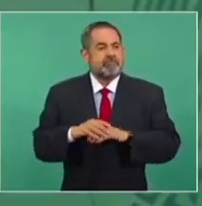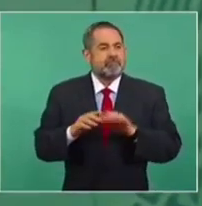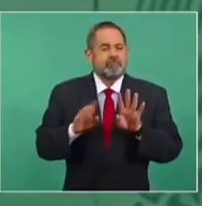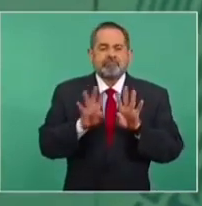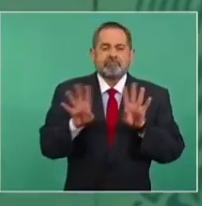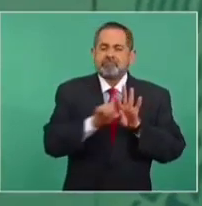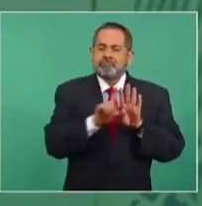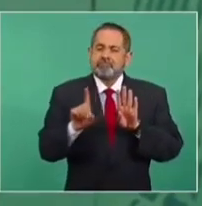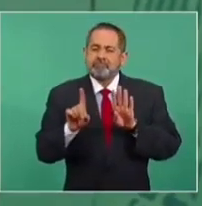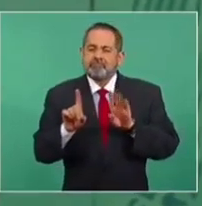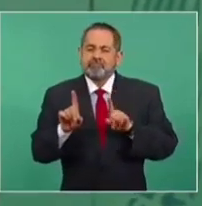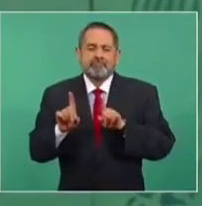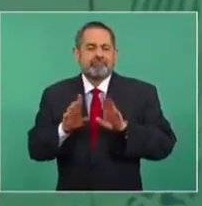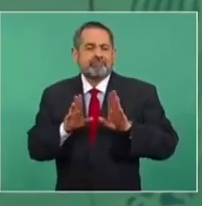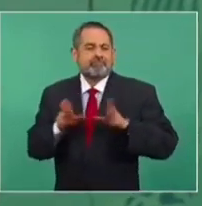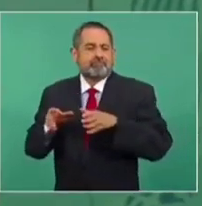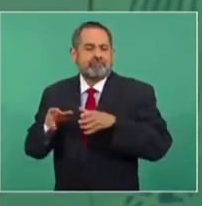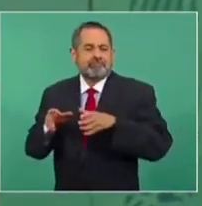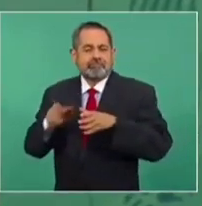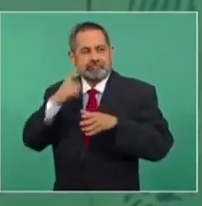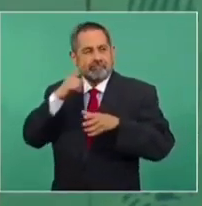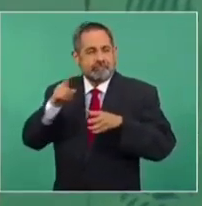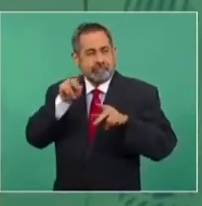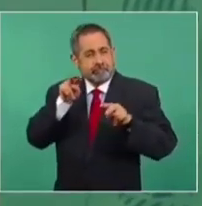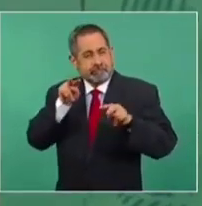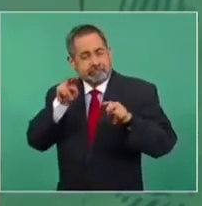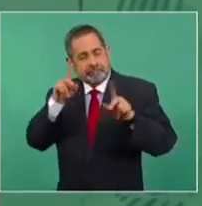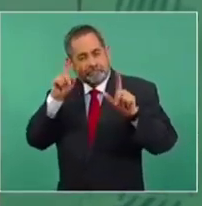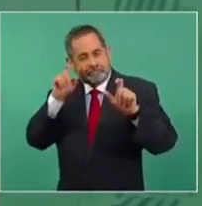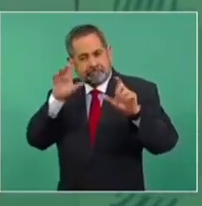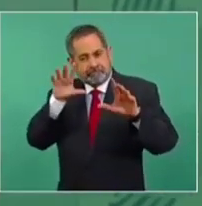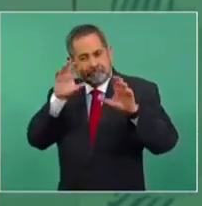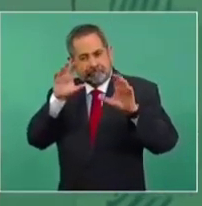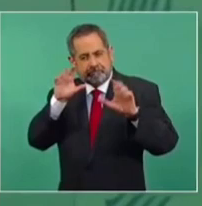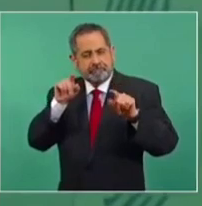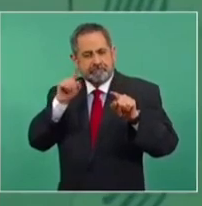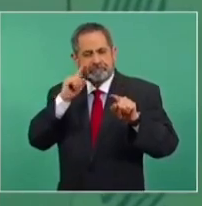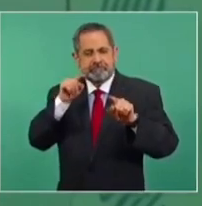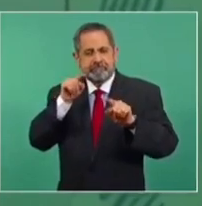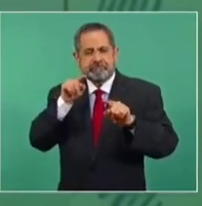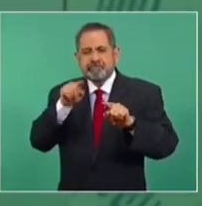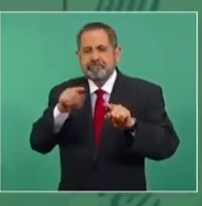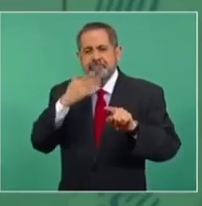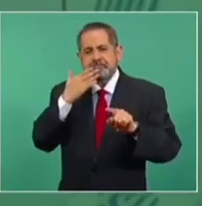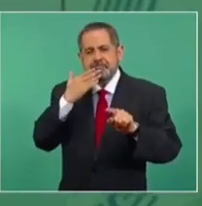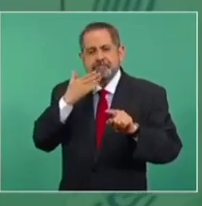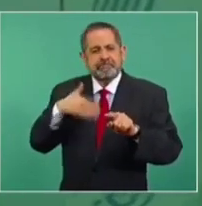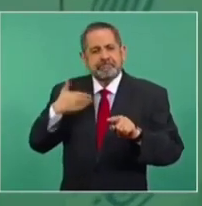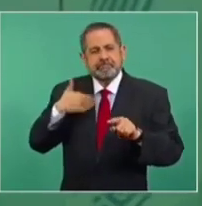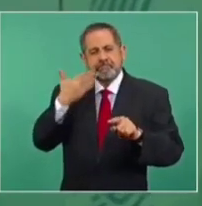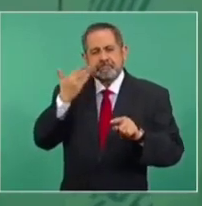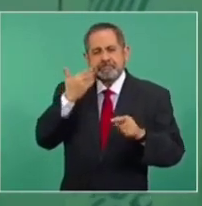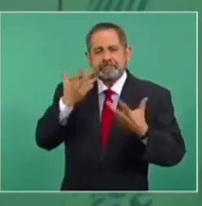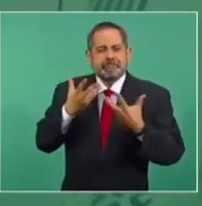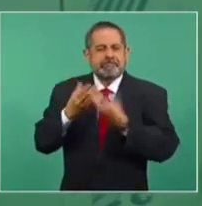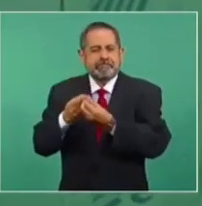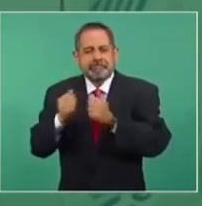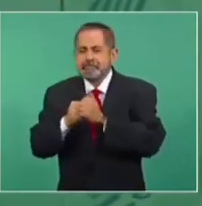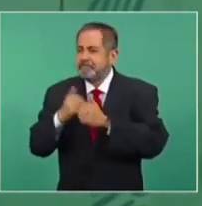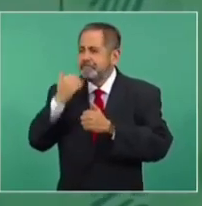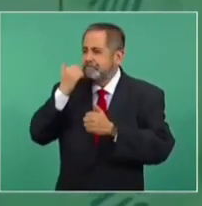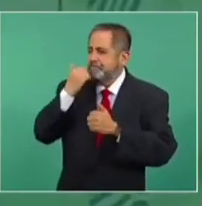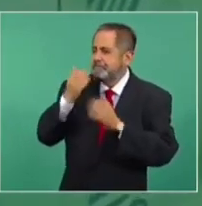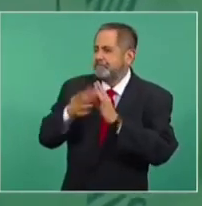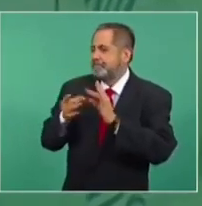al centro para buscar quedar bien con todos.